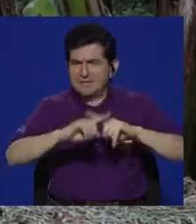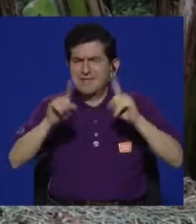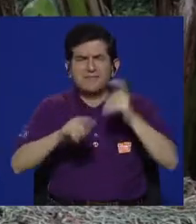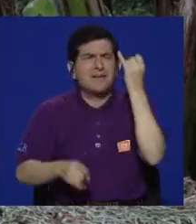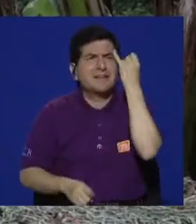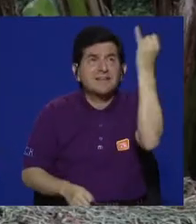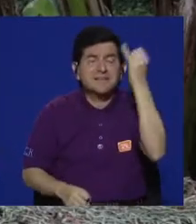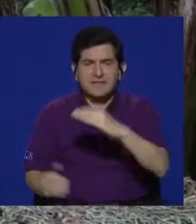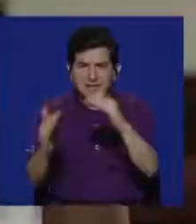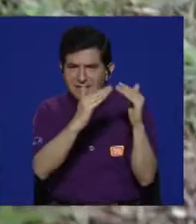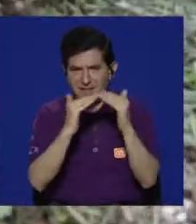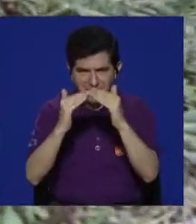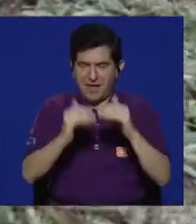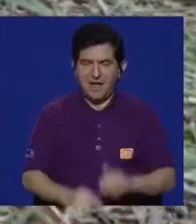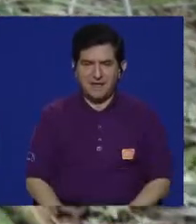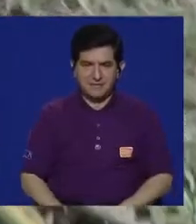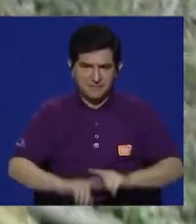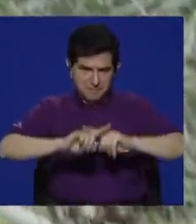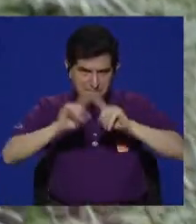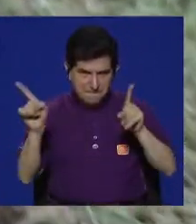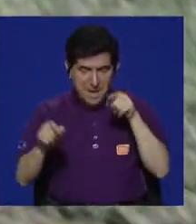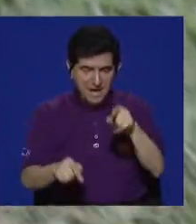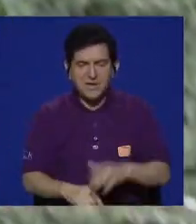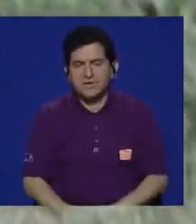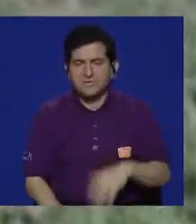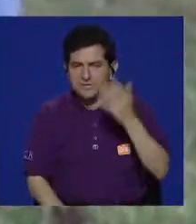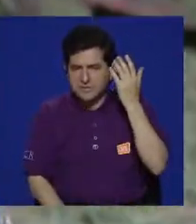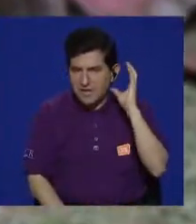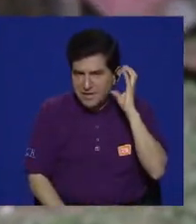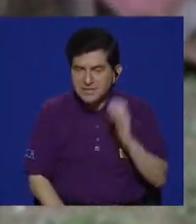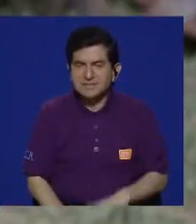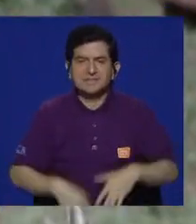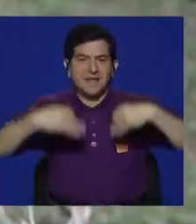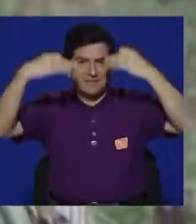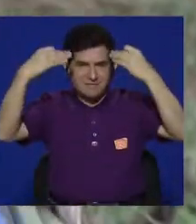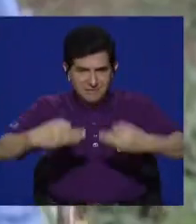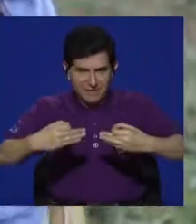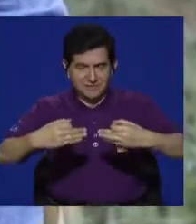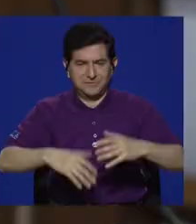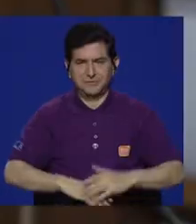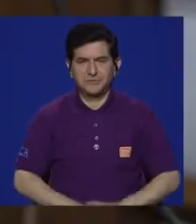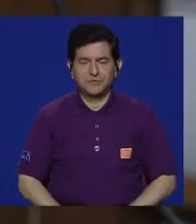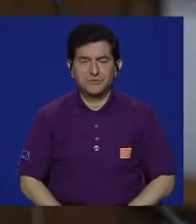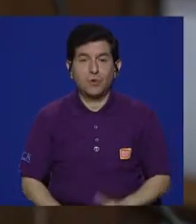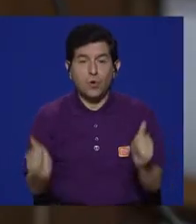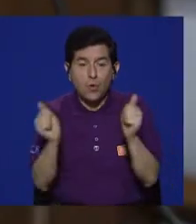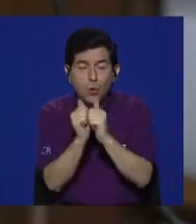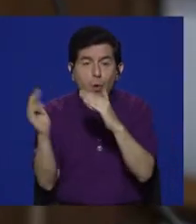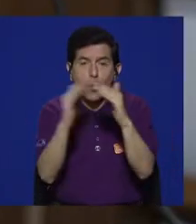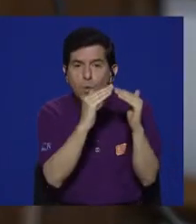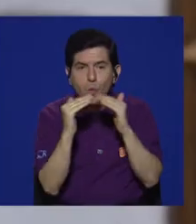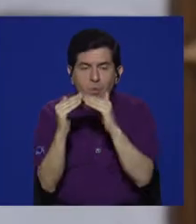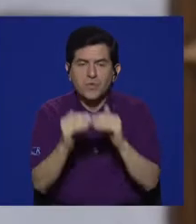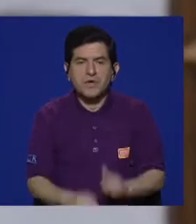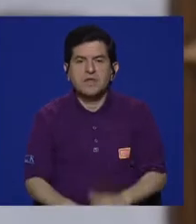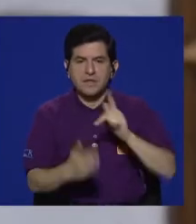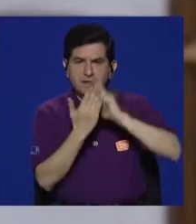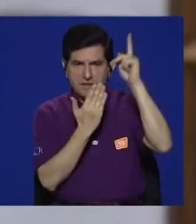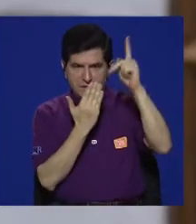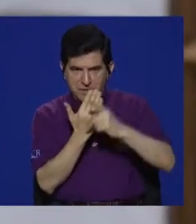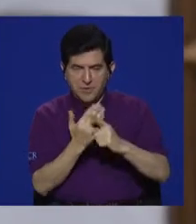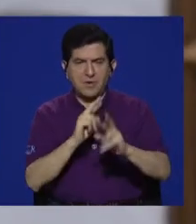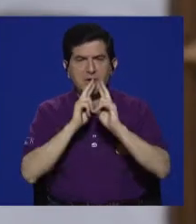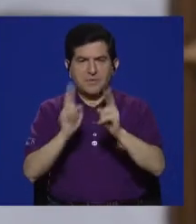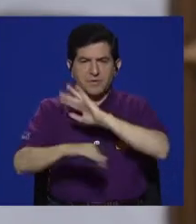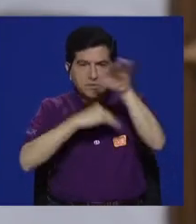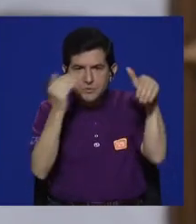formas de concebir una comunidad. Pero si en esa emisora o en ese medio las decisiones se toman con la comunidad y la programación